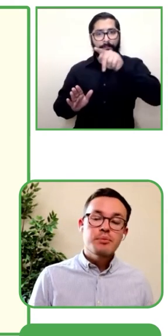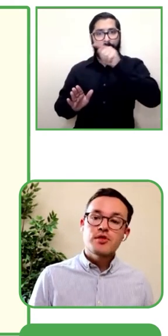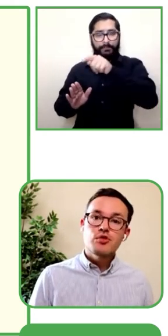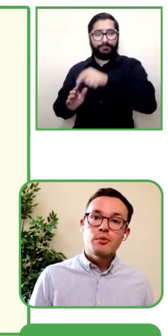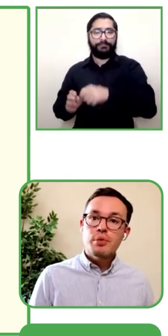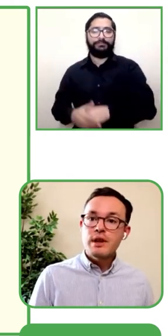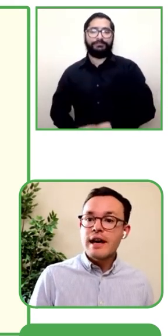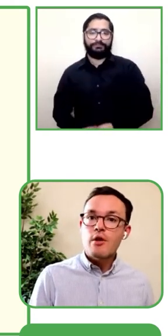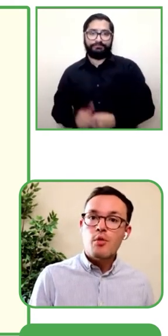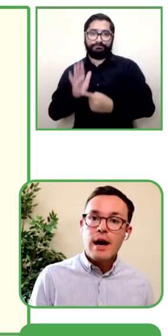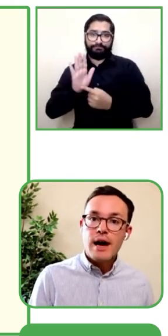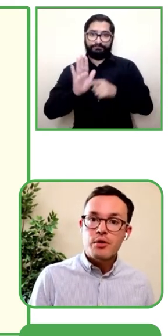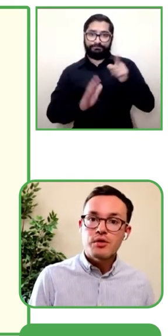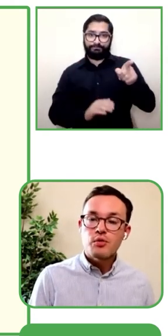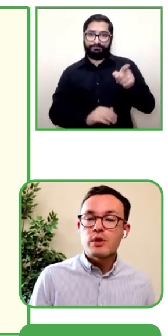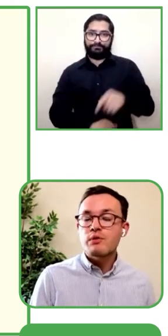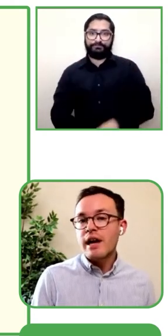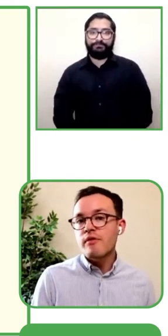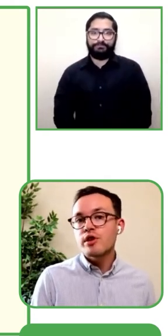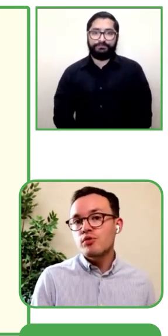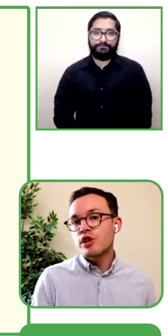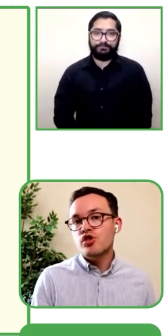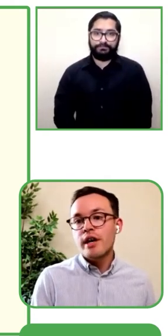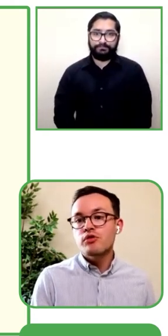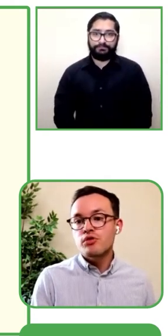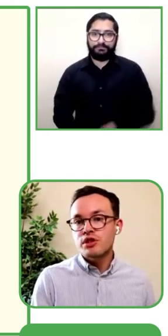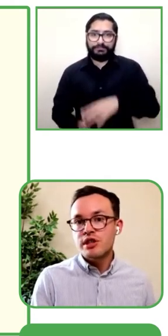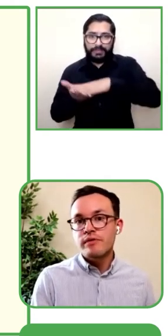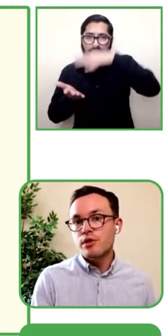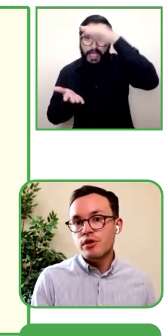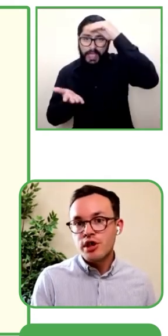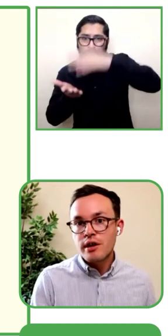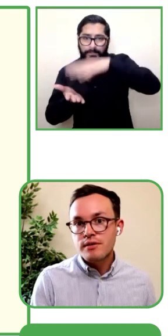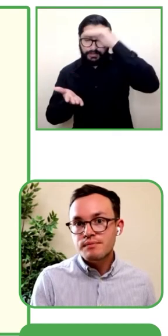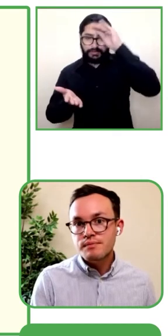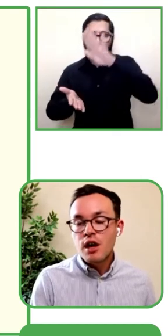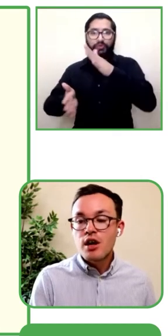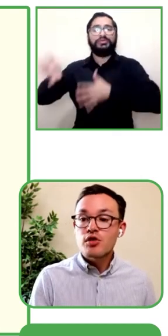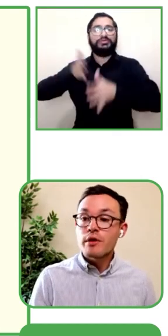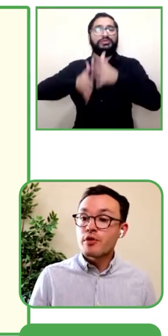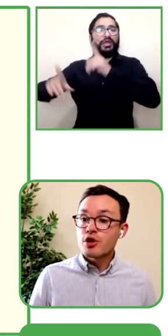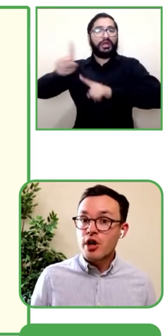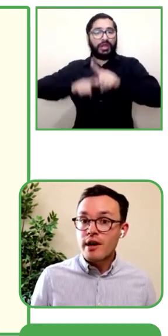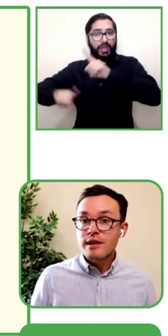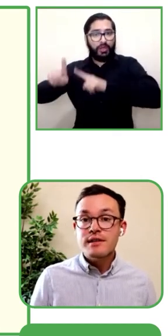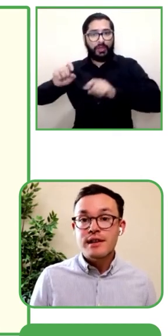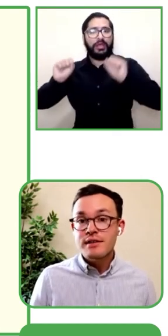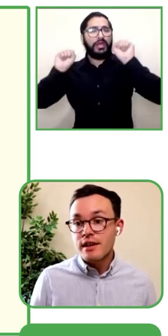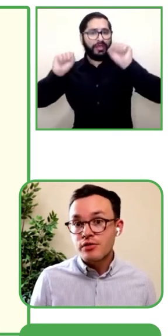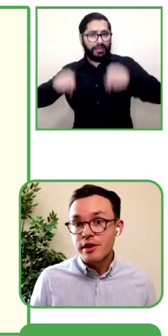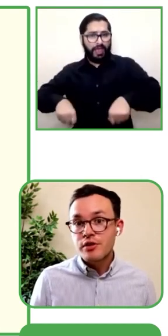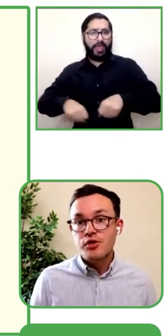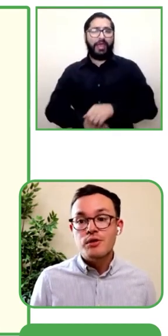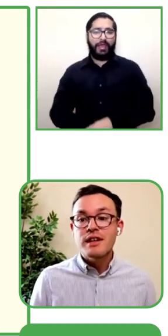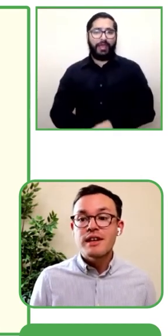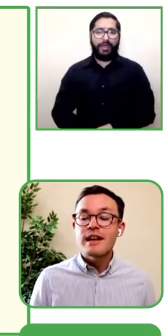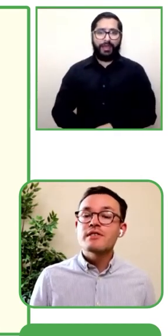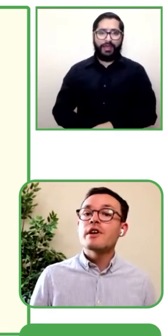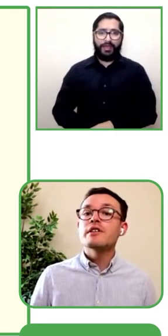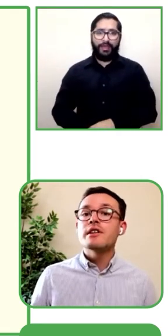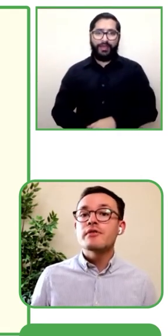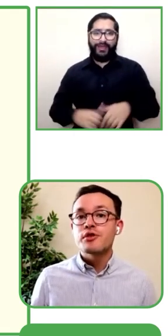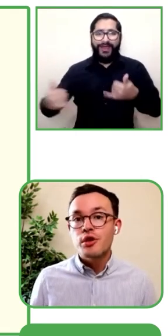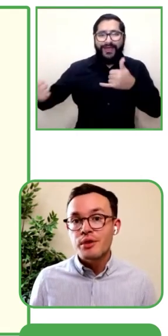de aprender lengua de señas y les permite jugar y aprender con el niño.